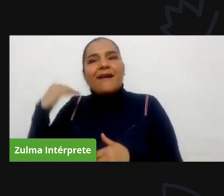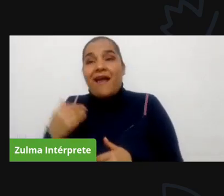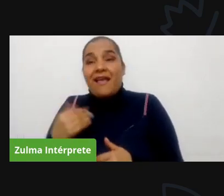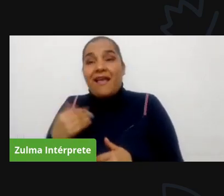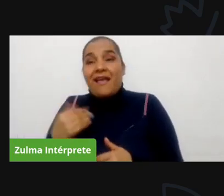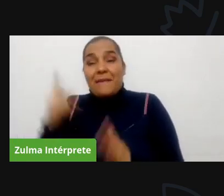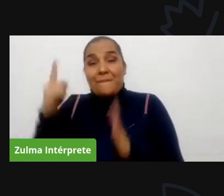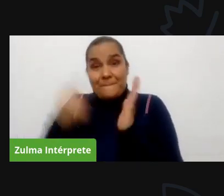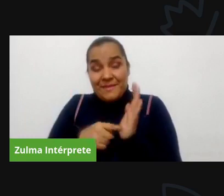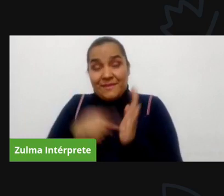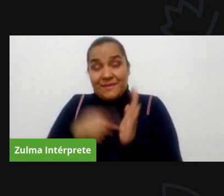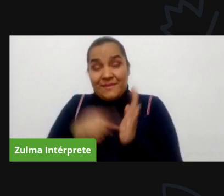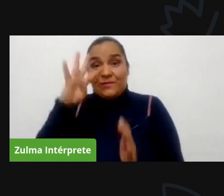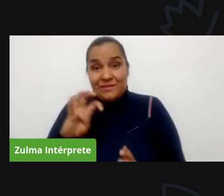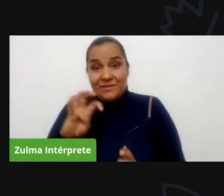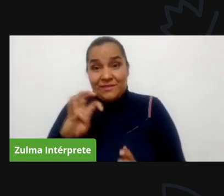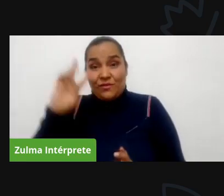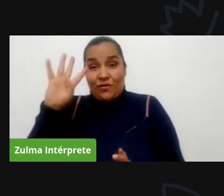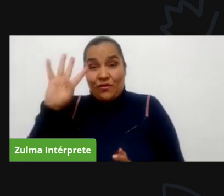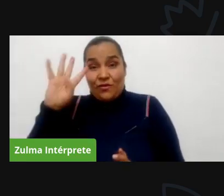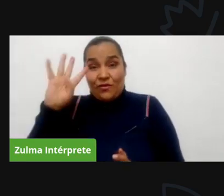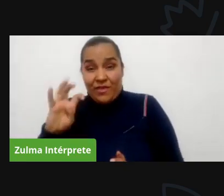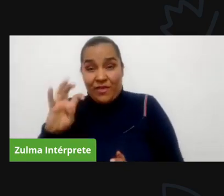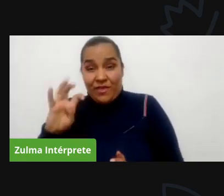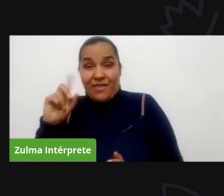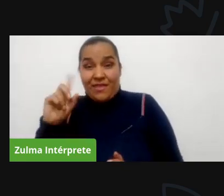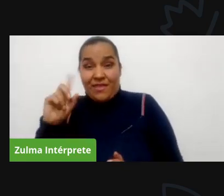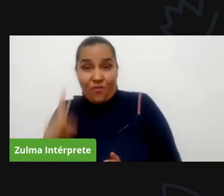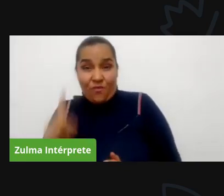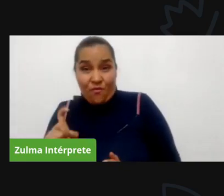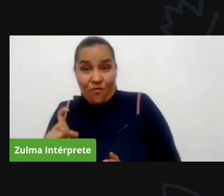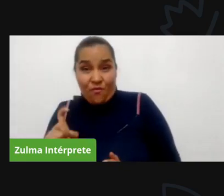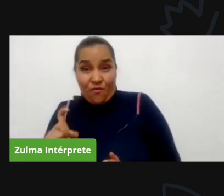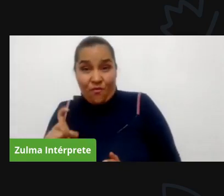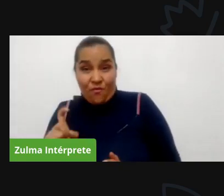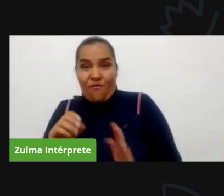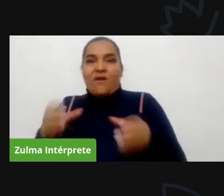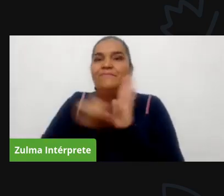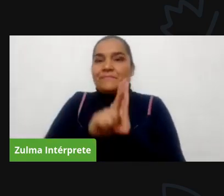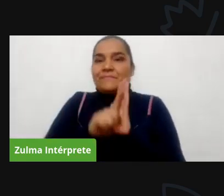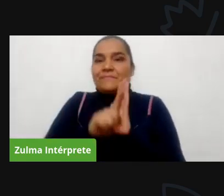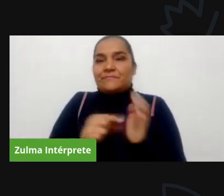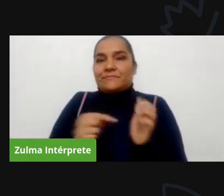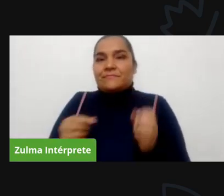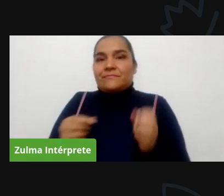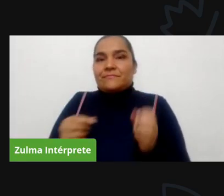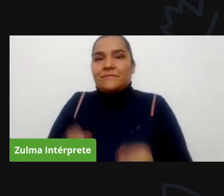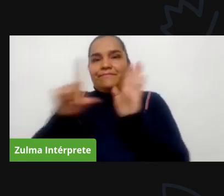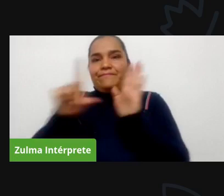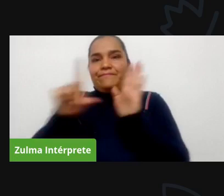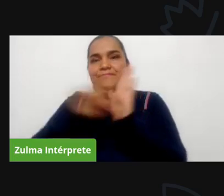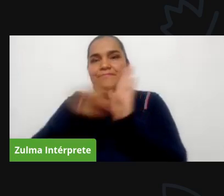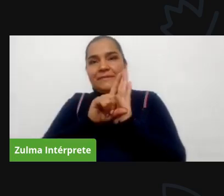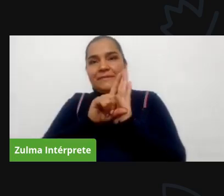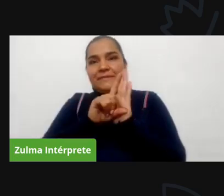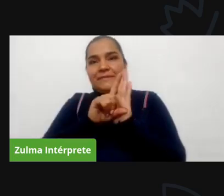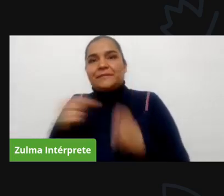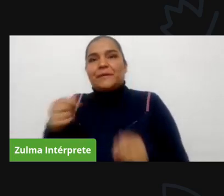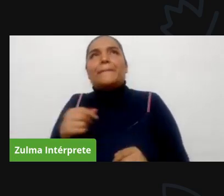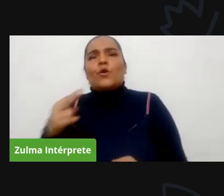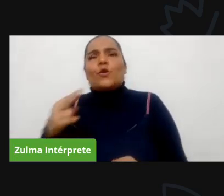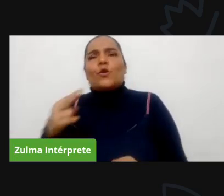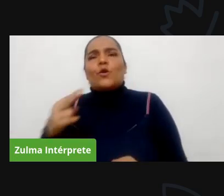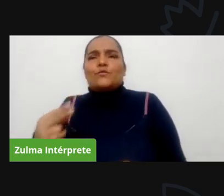hace 62 años el congreso de la república reconoce a través de una ley la